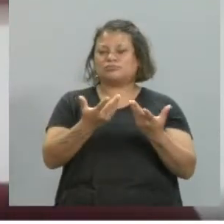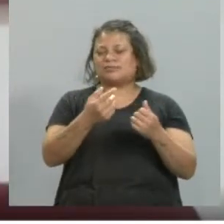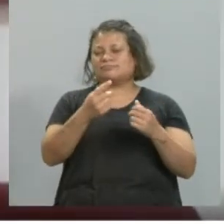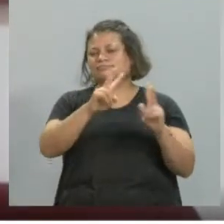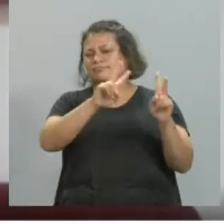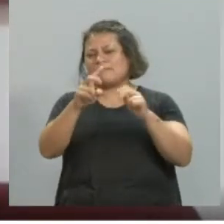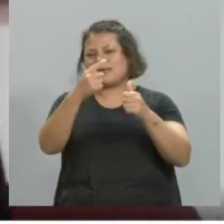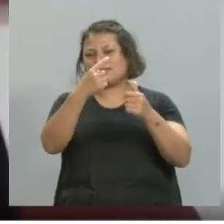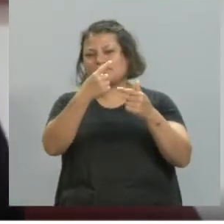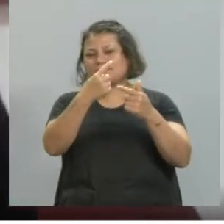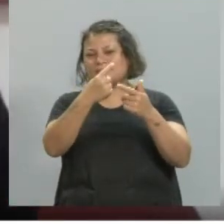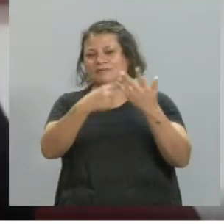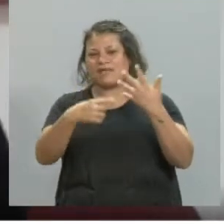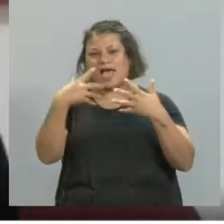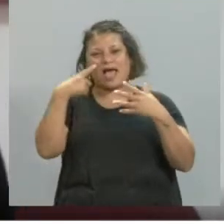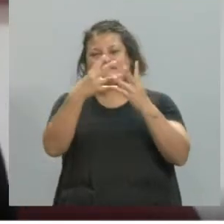más surrealistas.